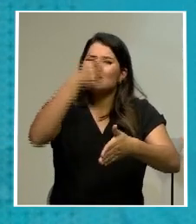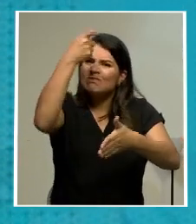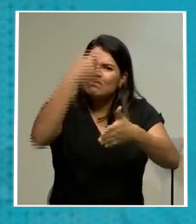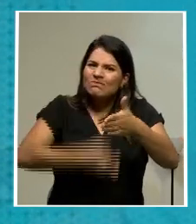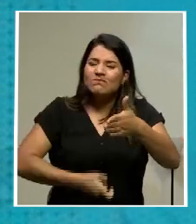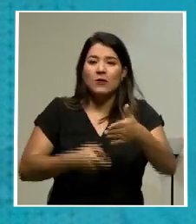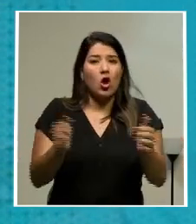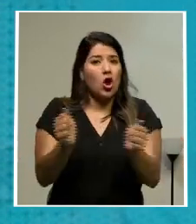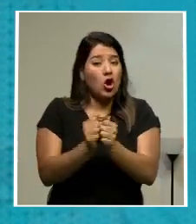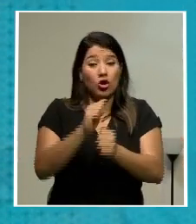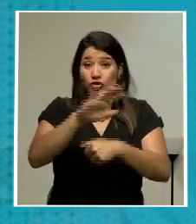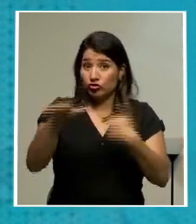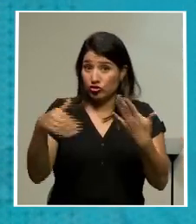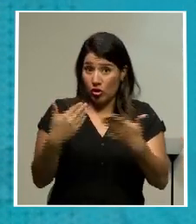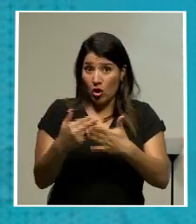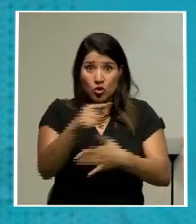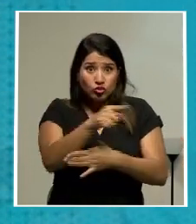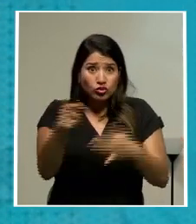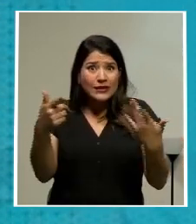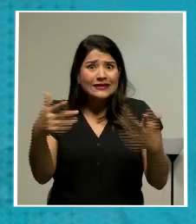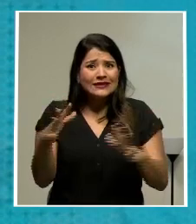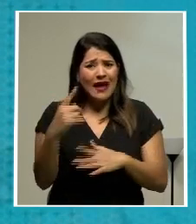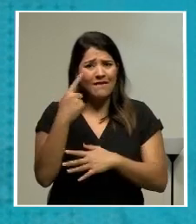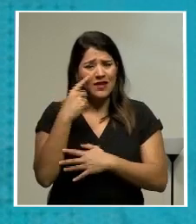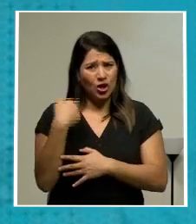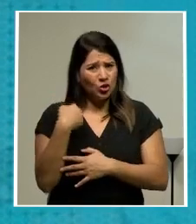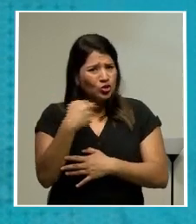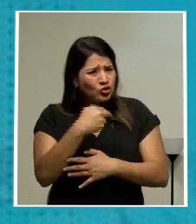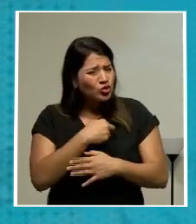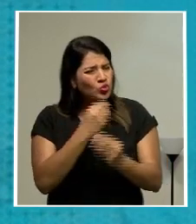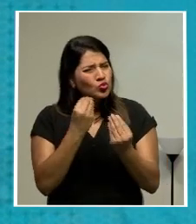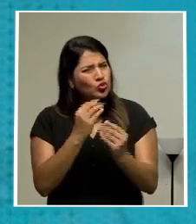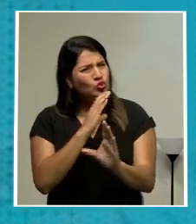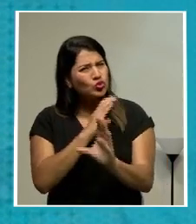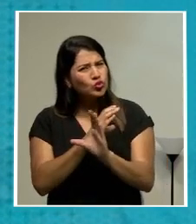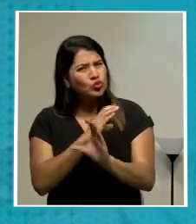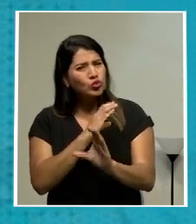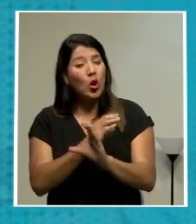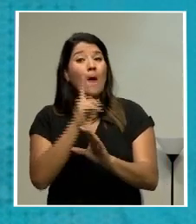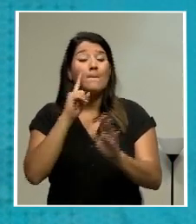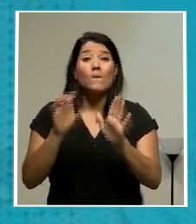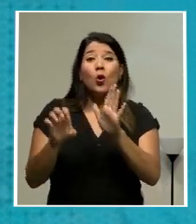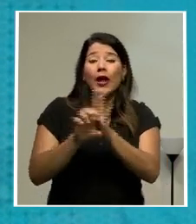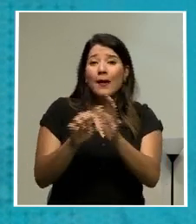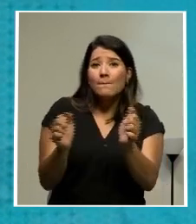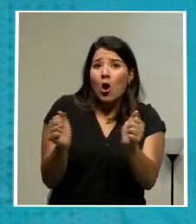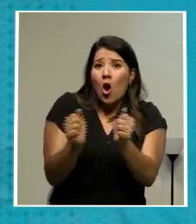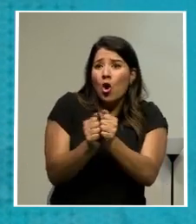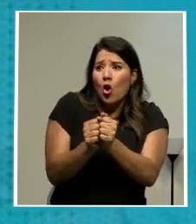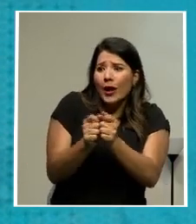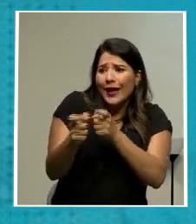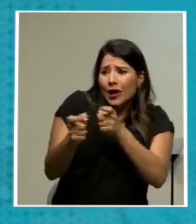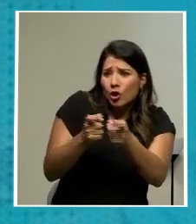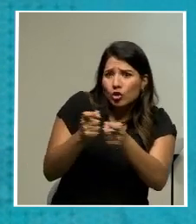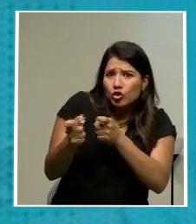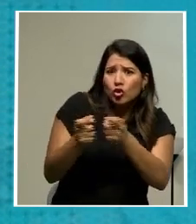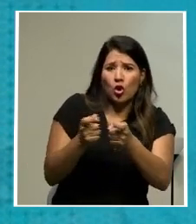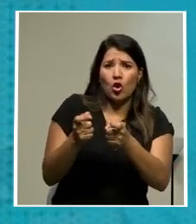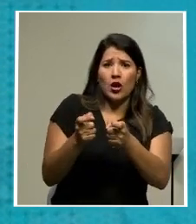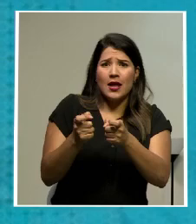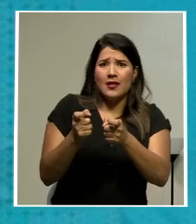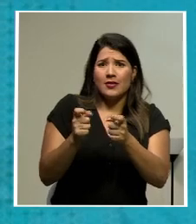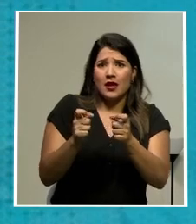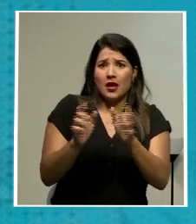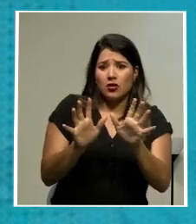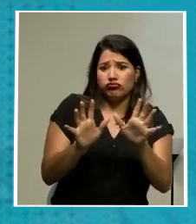con todo. Ustedes han visto que hemos sido muy juiciosos, por ejemplo, en la rigurosidad de los grupos y las edades, es decir, que